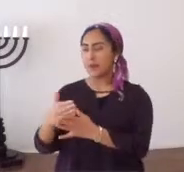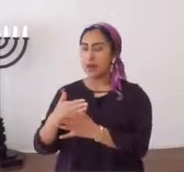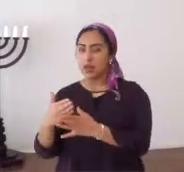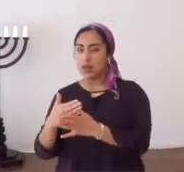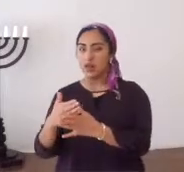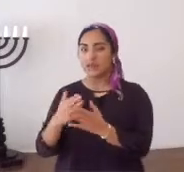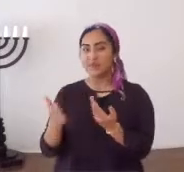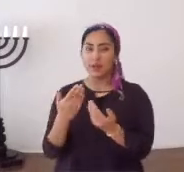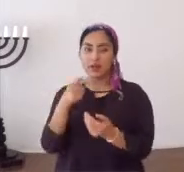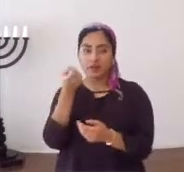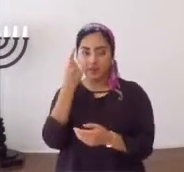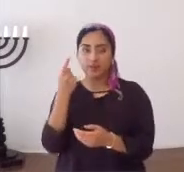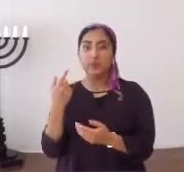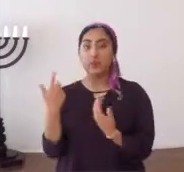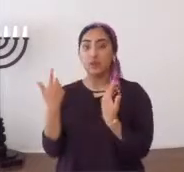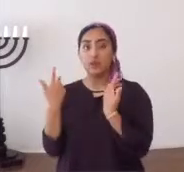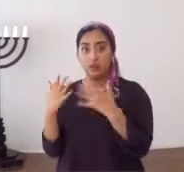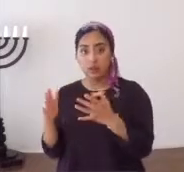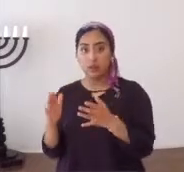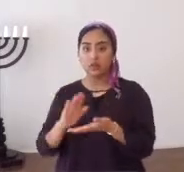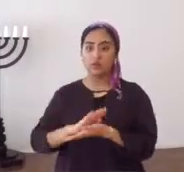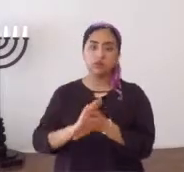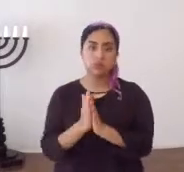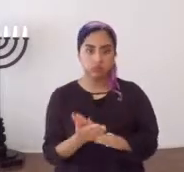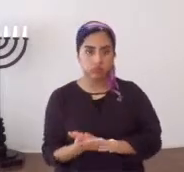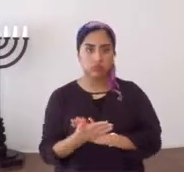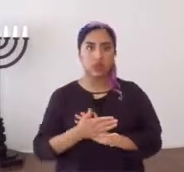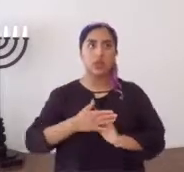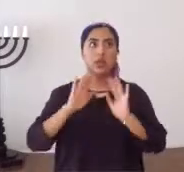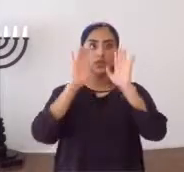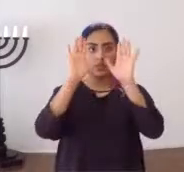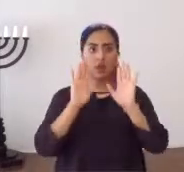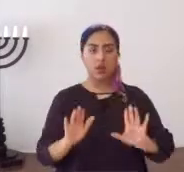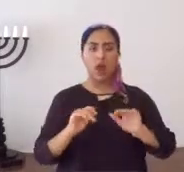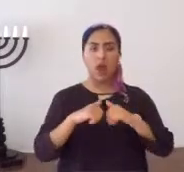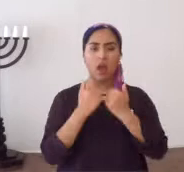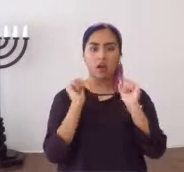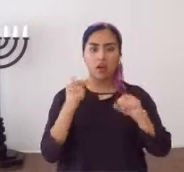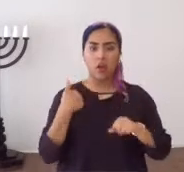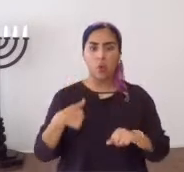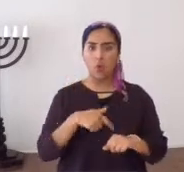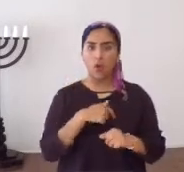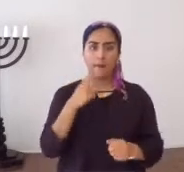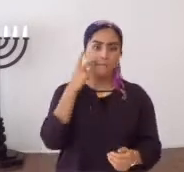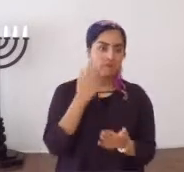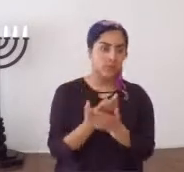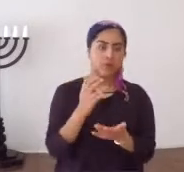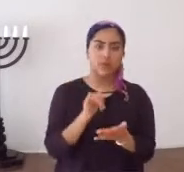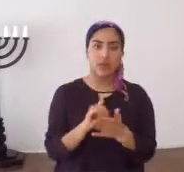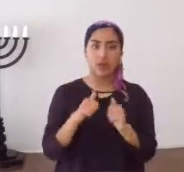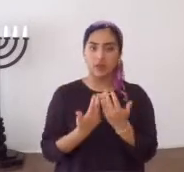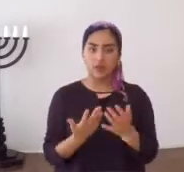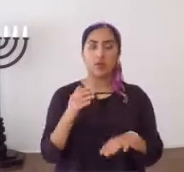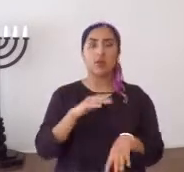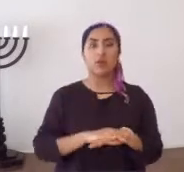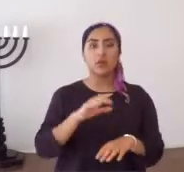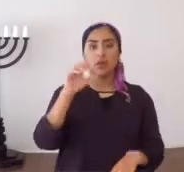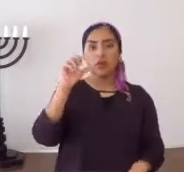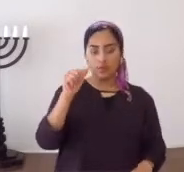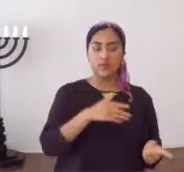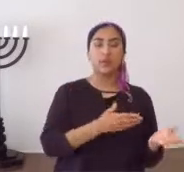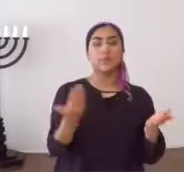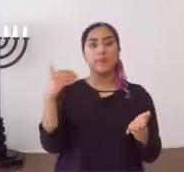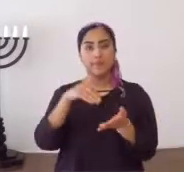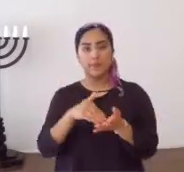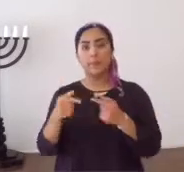de las seis de la tarde, aproximadamente, para fines prácticos, después, ya es domingo. ¿Cómo podemos comprobar eso, entonces?